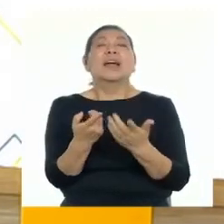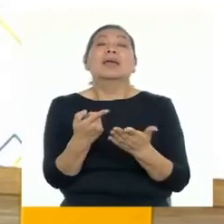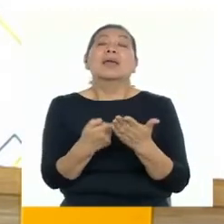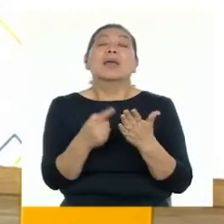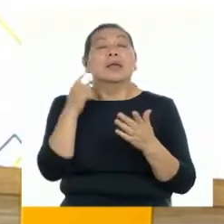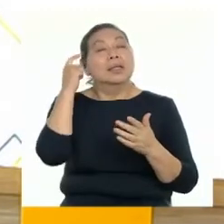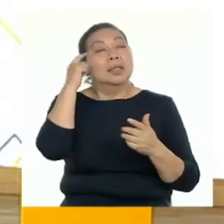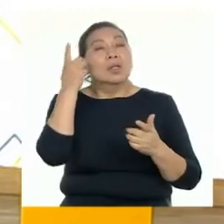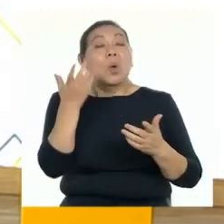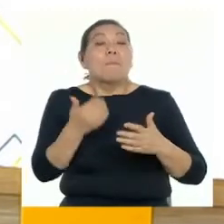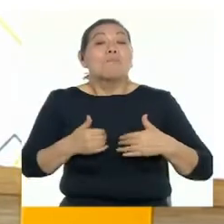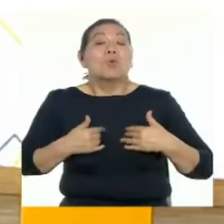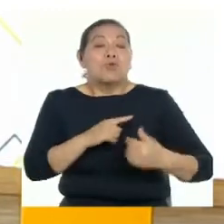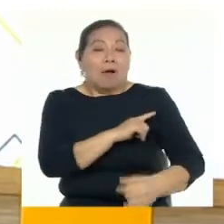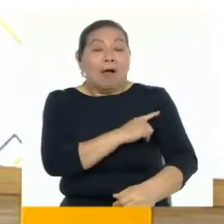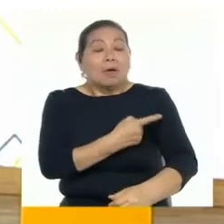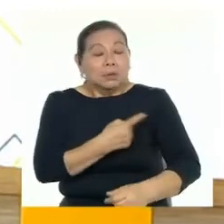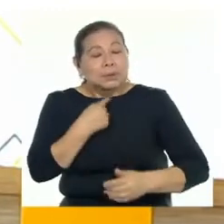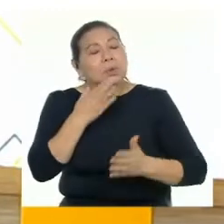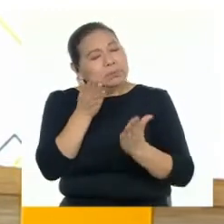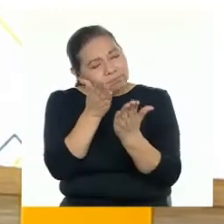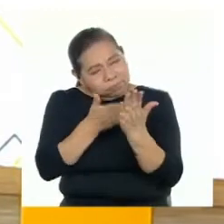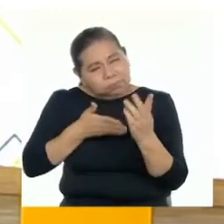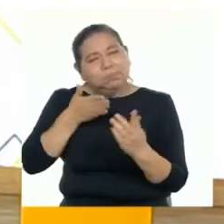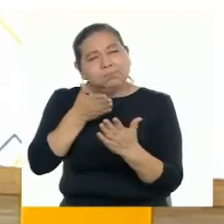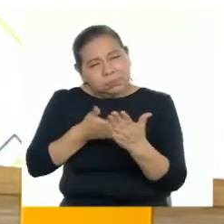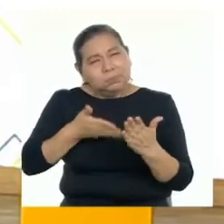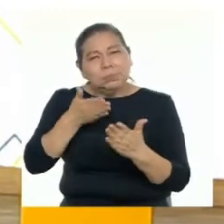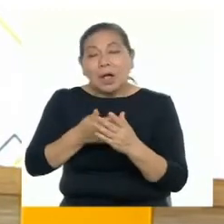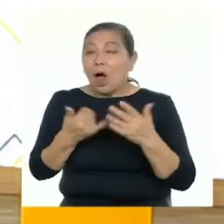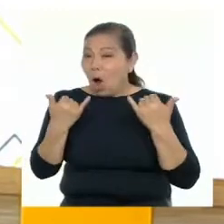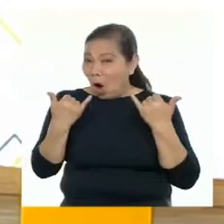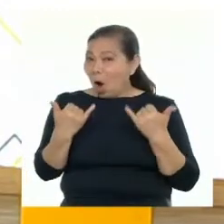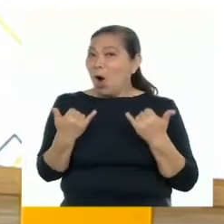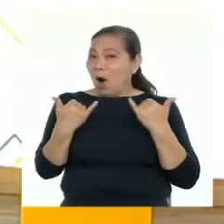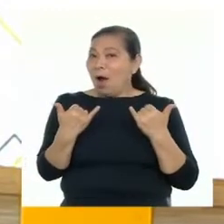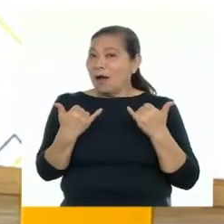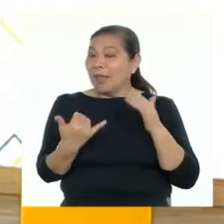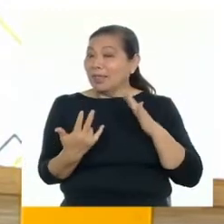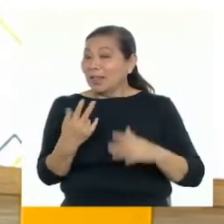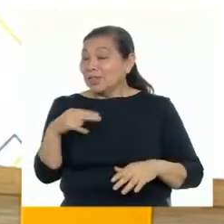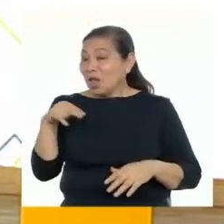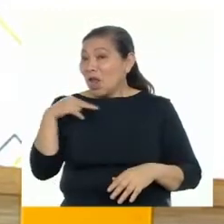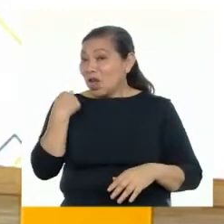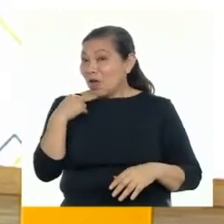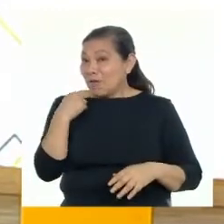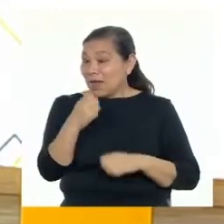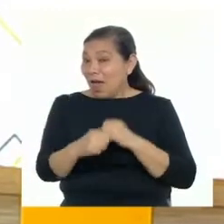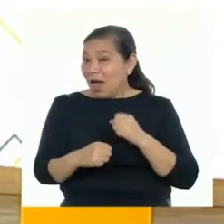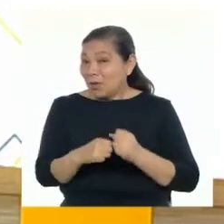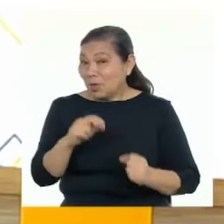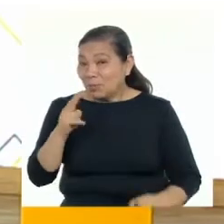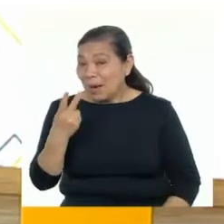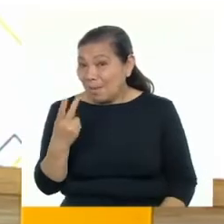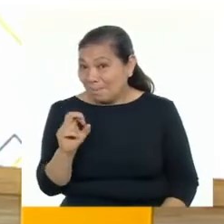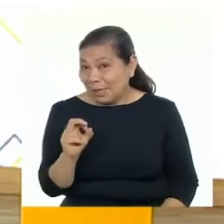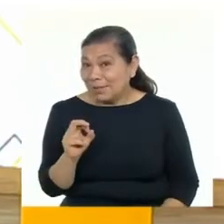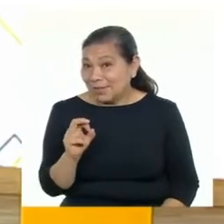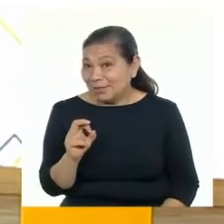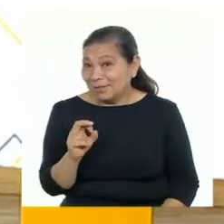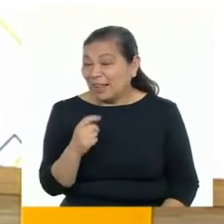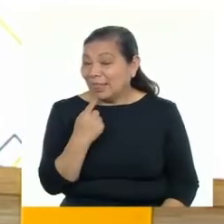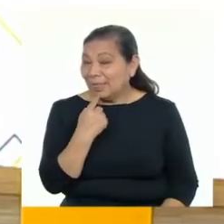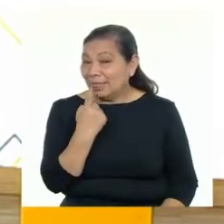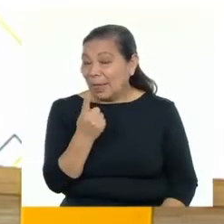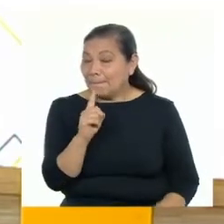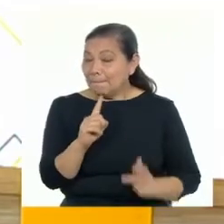alcanzaremos con mucho esfuerzo y perseverancia. Y hoy, 13 de noviembre del 2020, es el momento